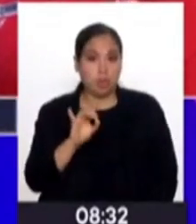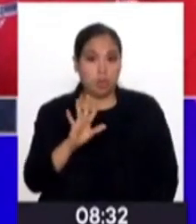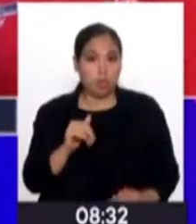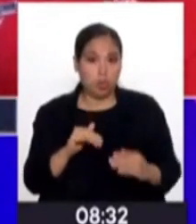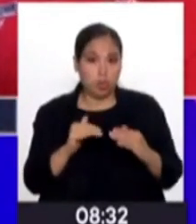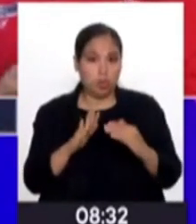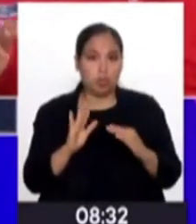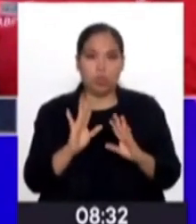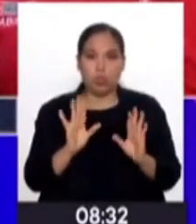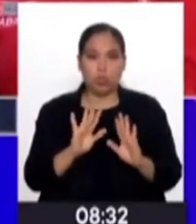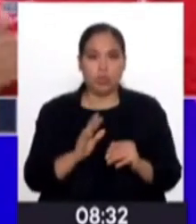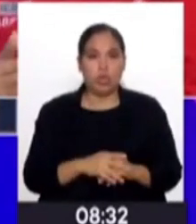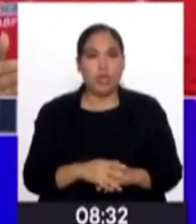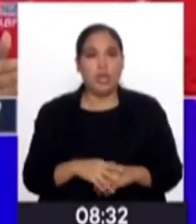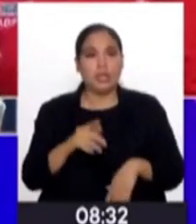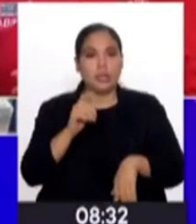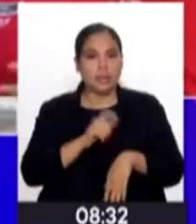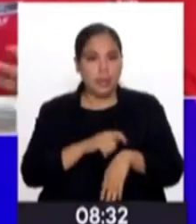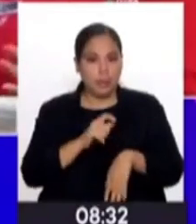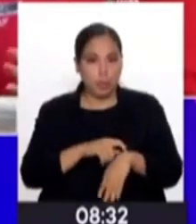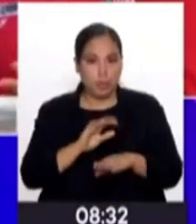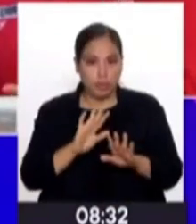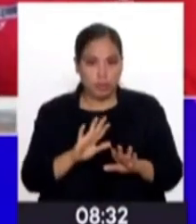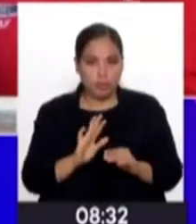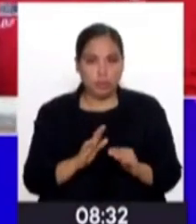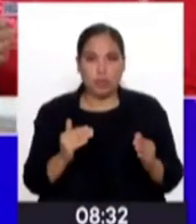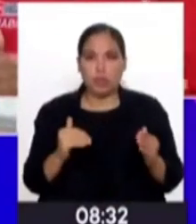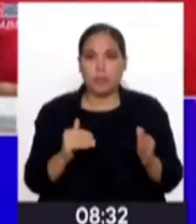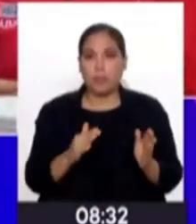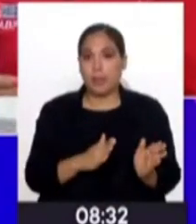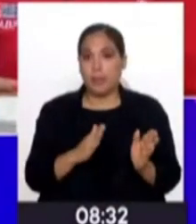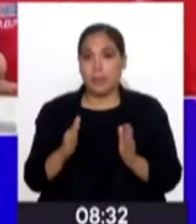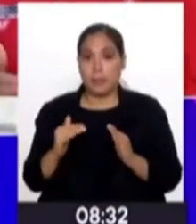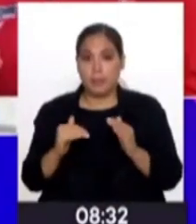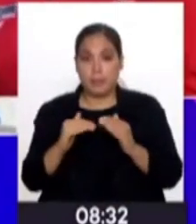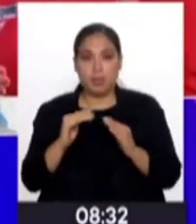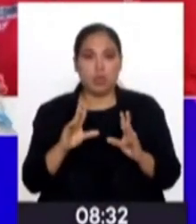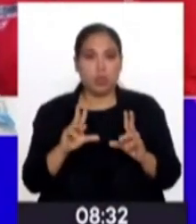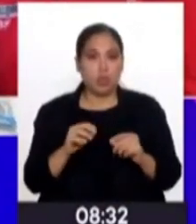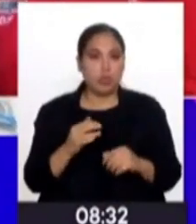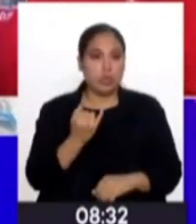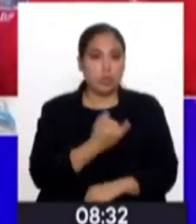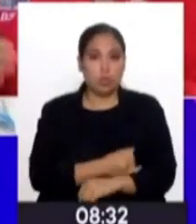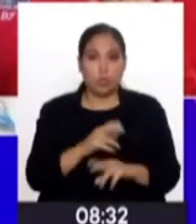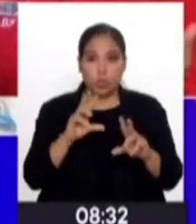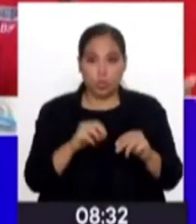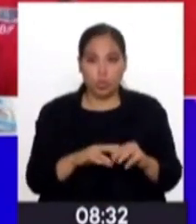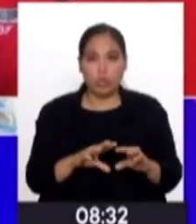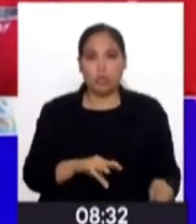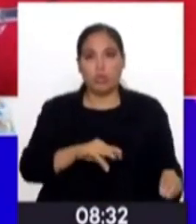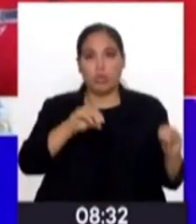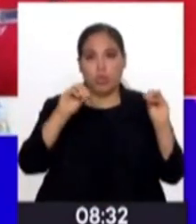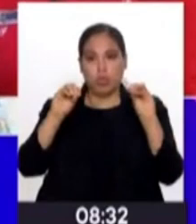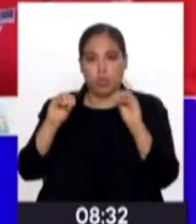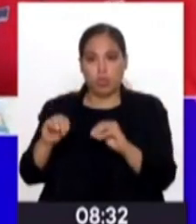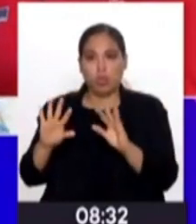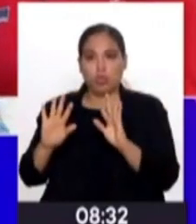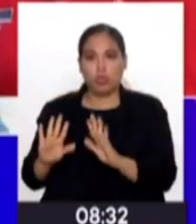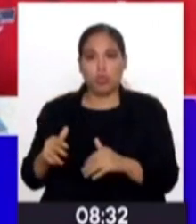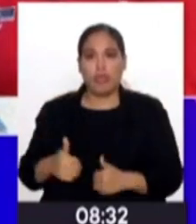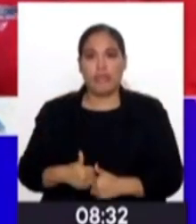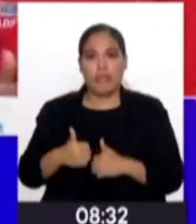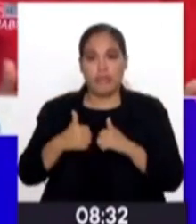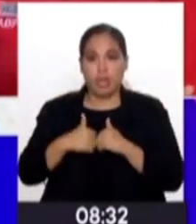son temporales, porque ¿qué buscamos nosotros? No institucionalizarlos, sino lo que buscamos es reinsertarlos a su vida